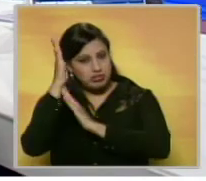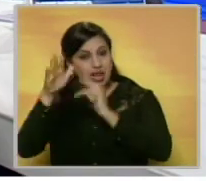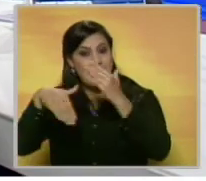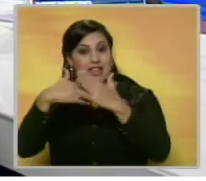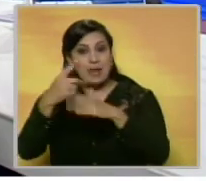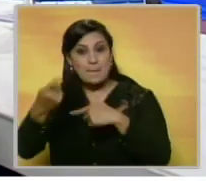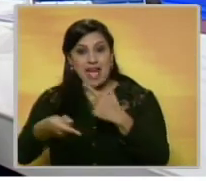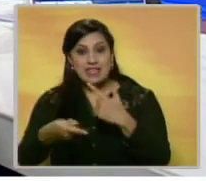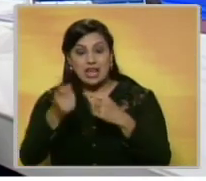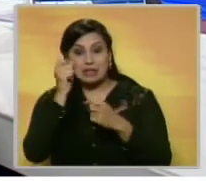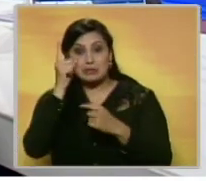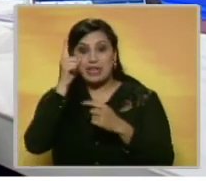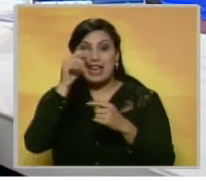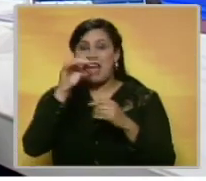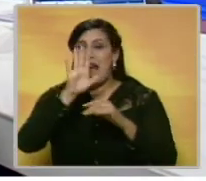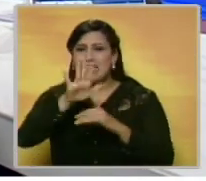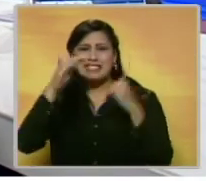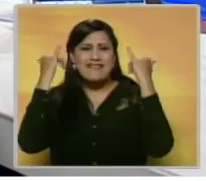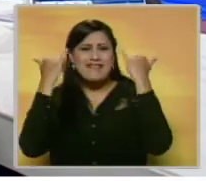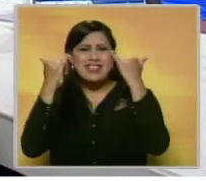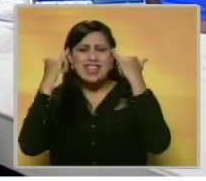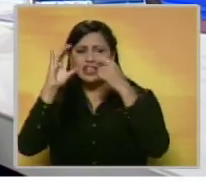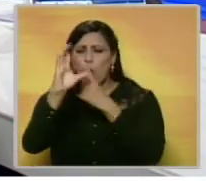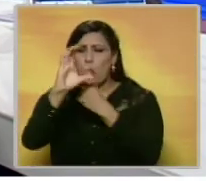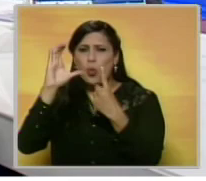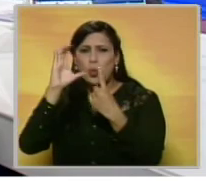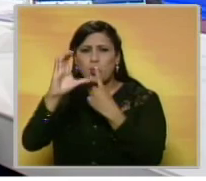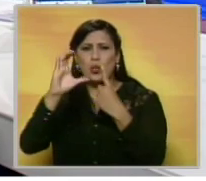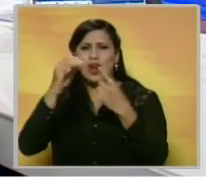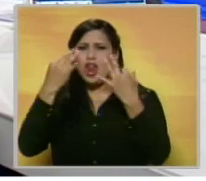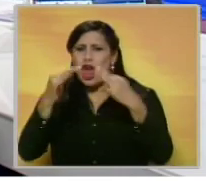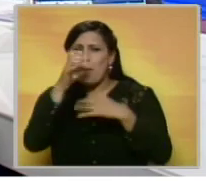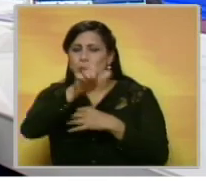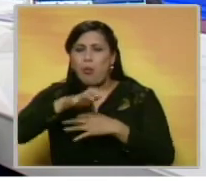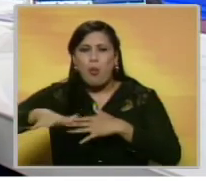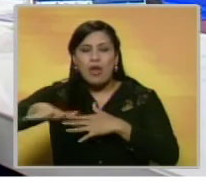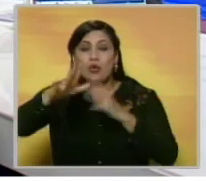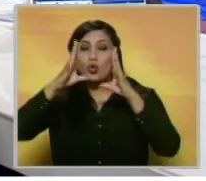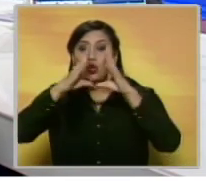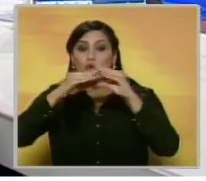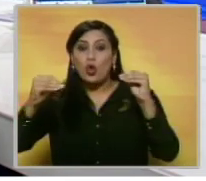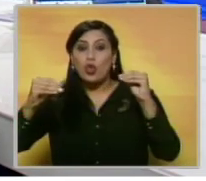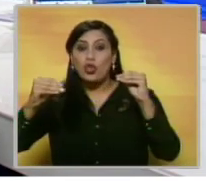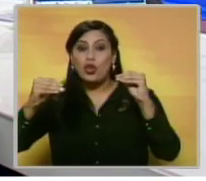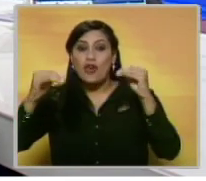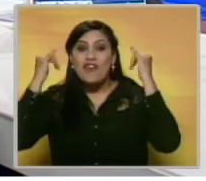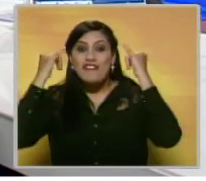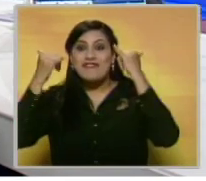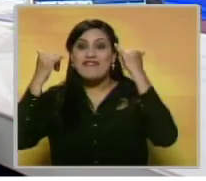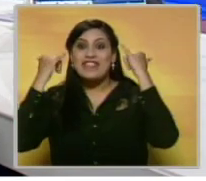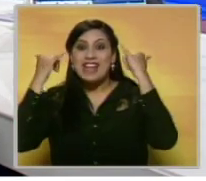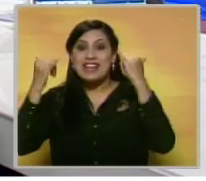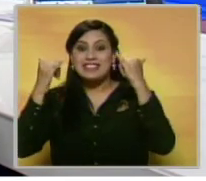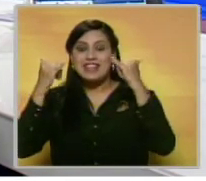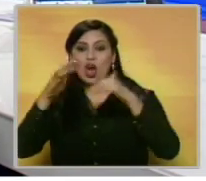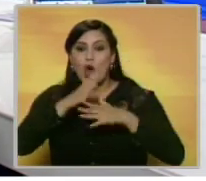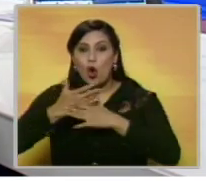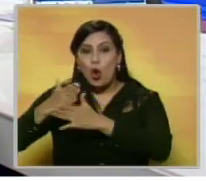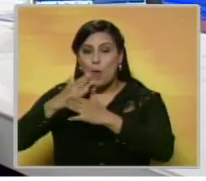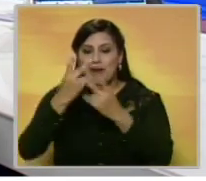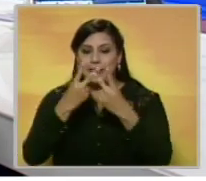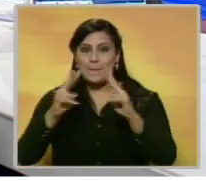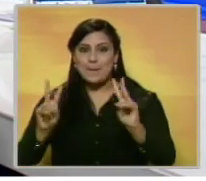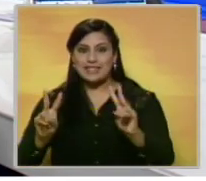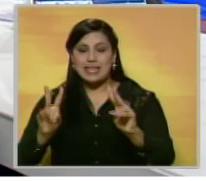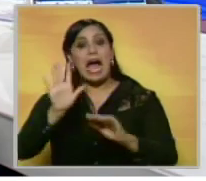hoy al amanecer de mañana, una auténtica fiesta cultural, popular y todo el mundo en la festividad compartiendo en